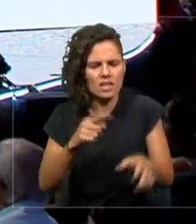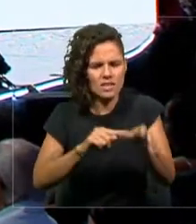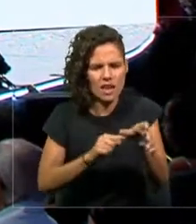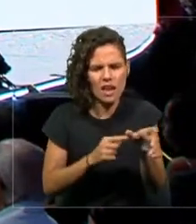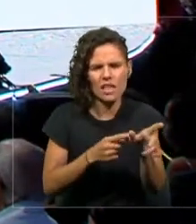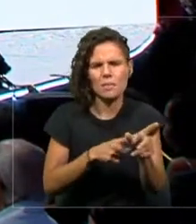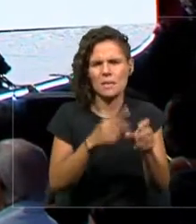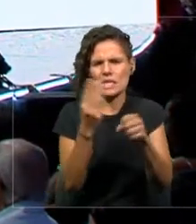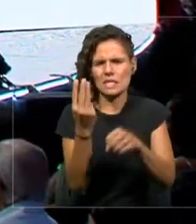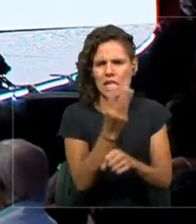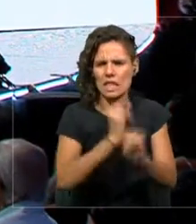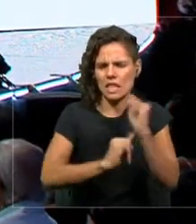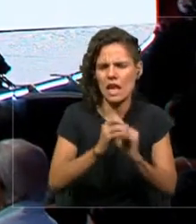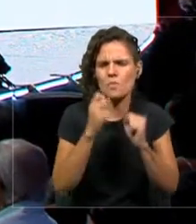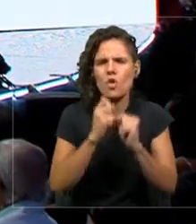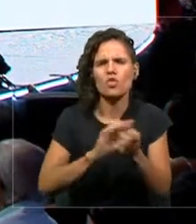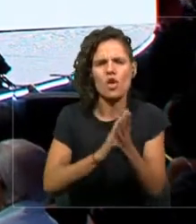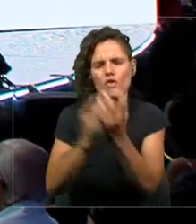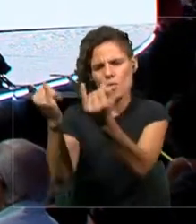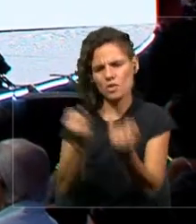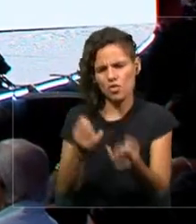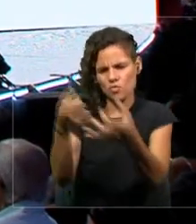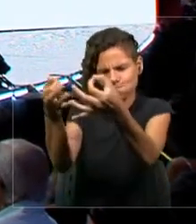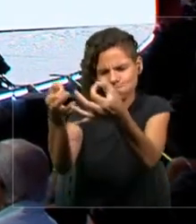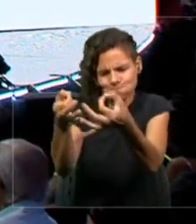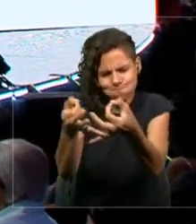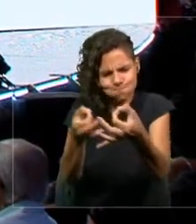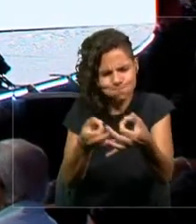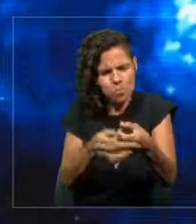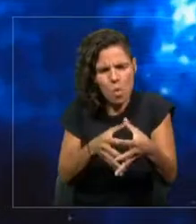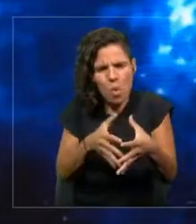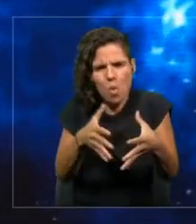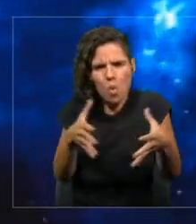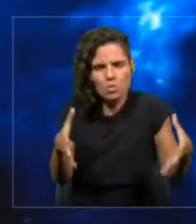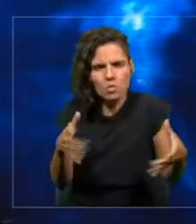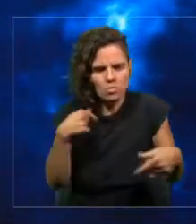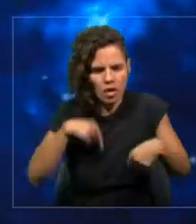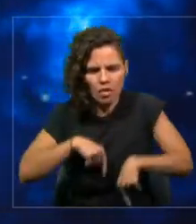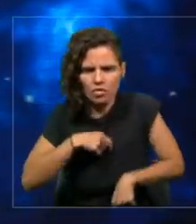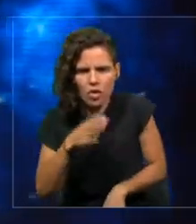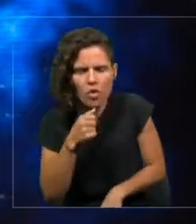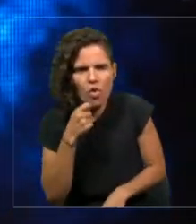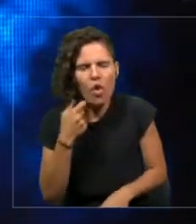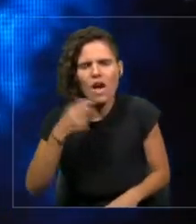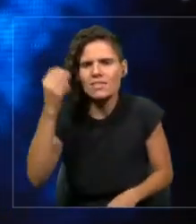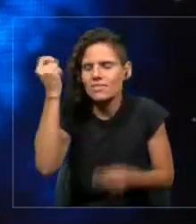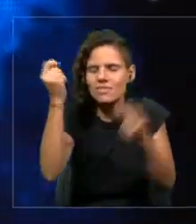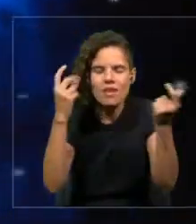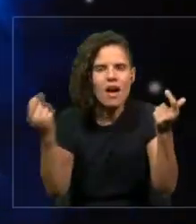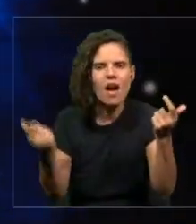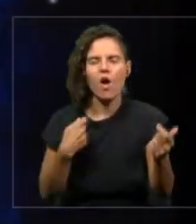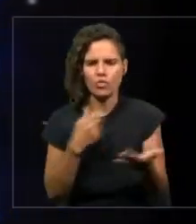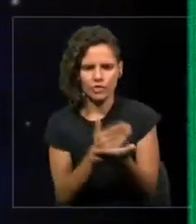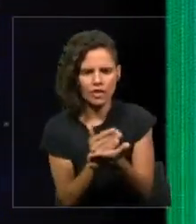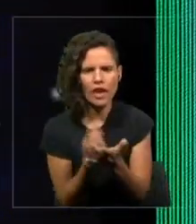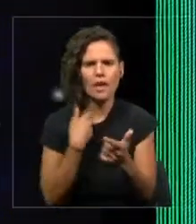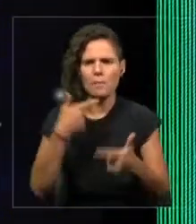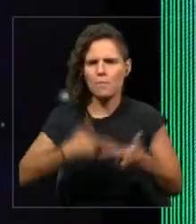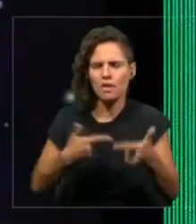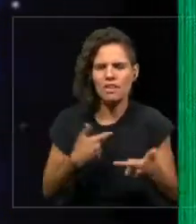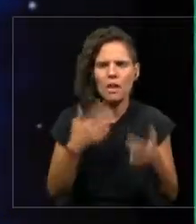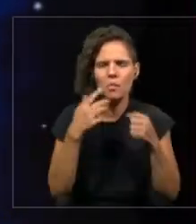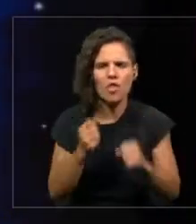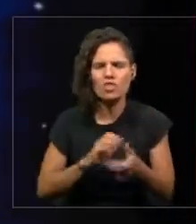información si hoy no tenemos las políticas, hoy no tenemos las iniciativas ni estrategia para poderlas alinear hacia